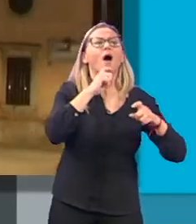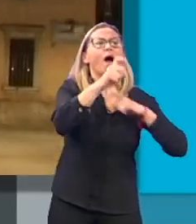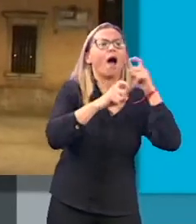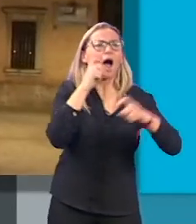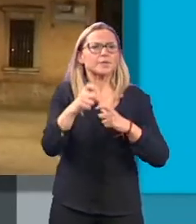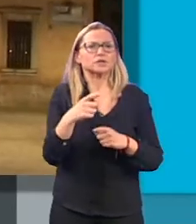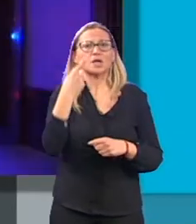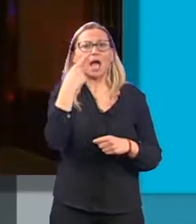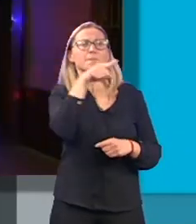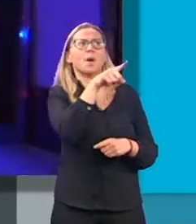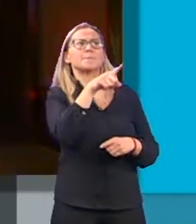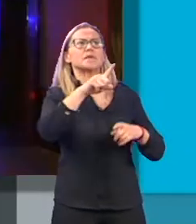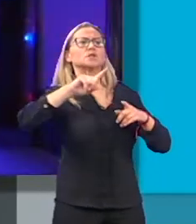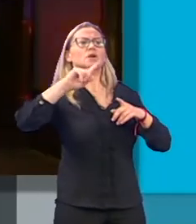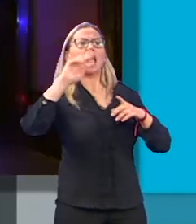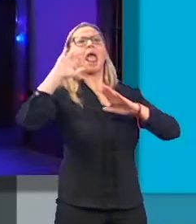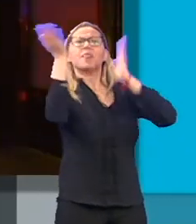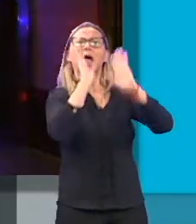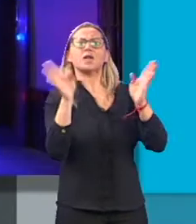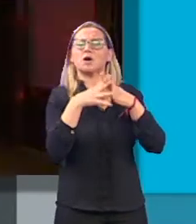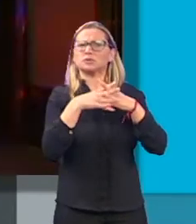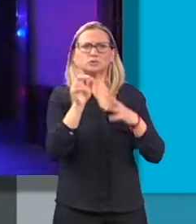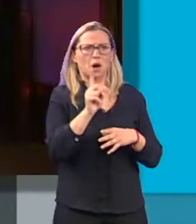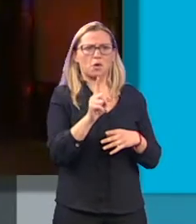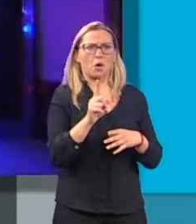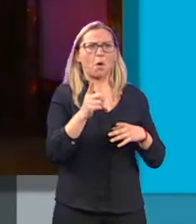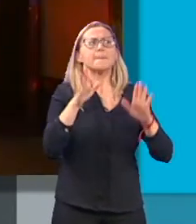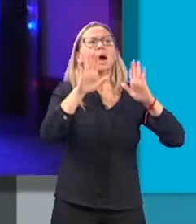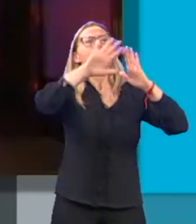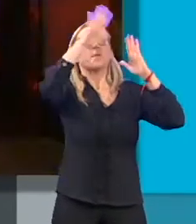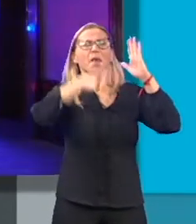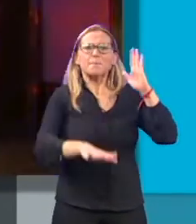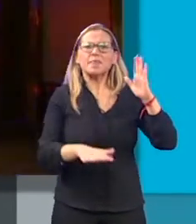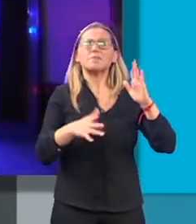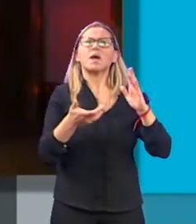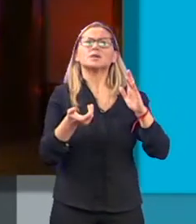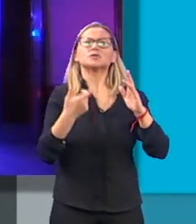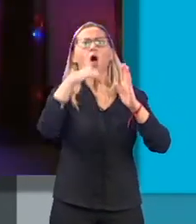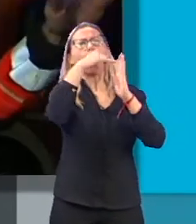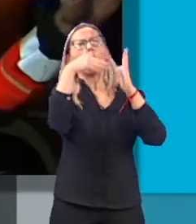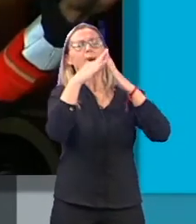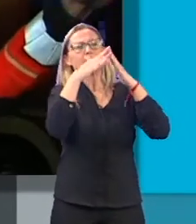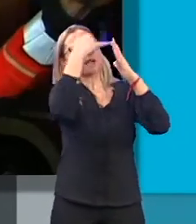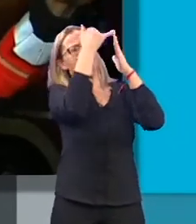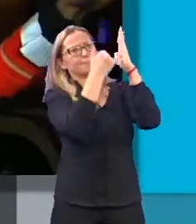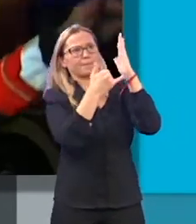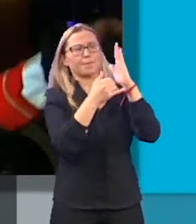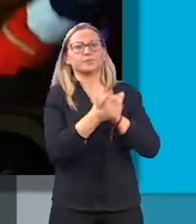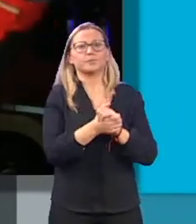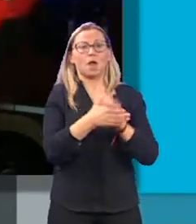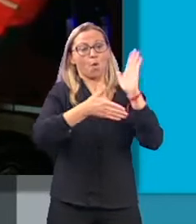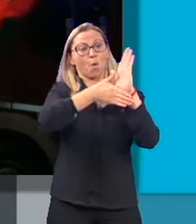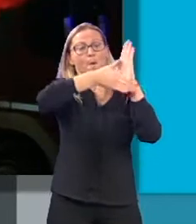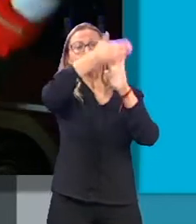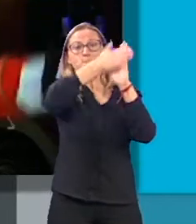constatado daños no estructurales, principalmente por caídas de elementos, desprendimientos y dietas en viviendas. Parte de un muro de una